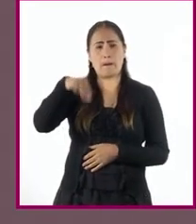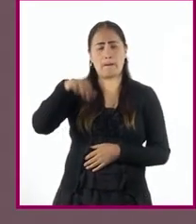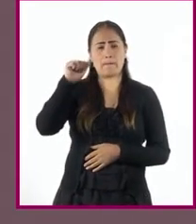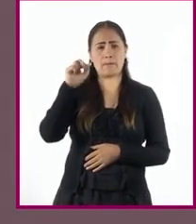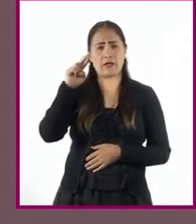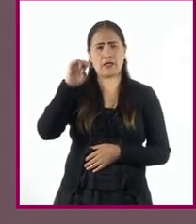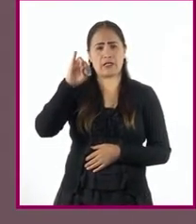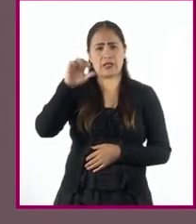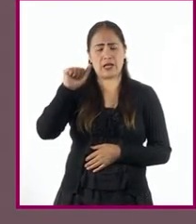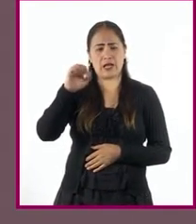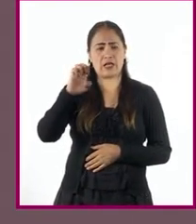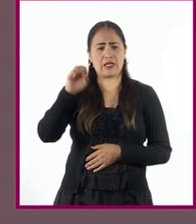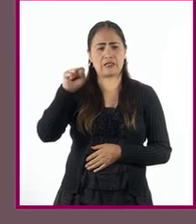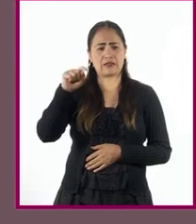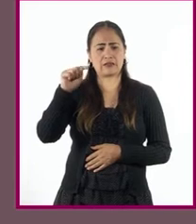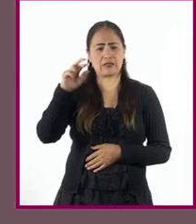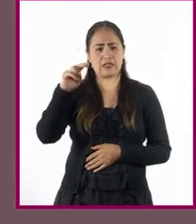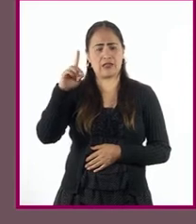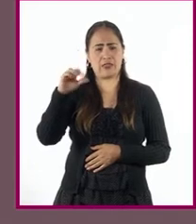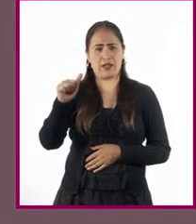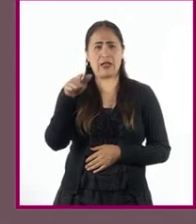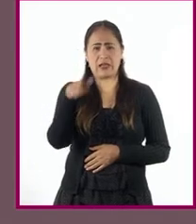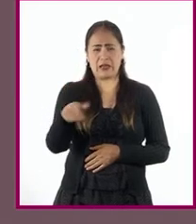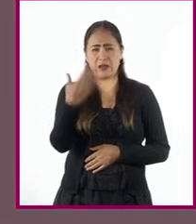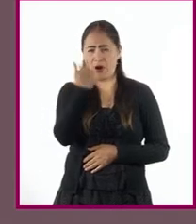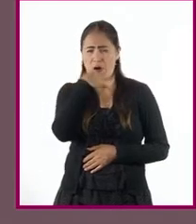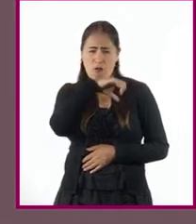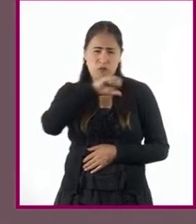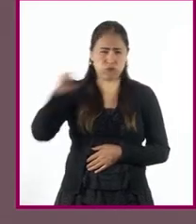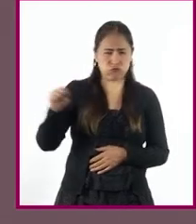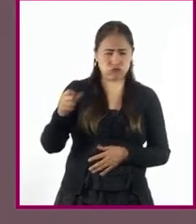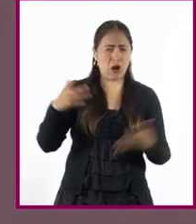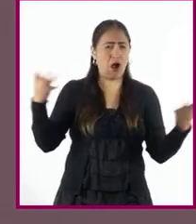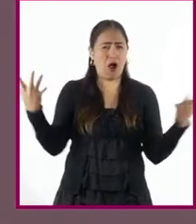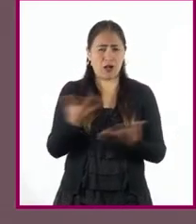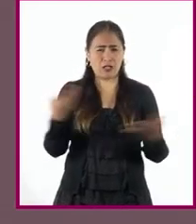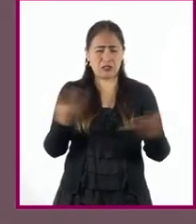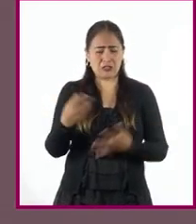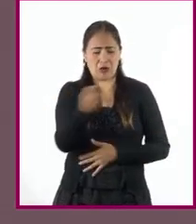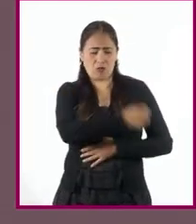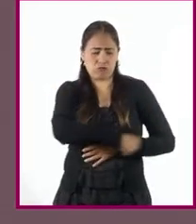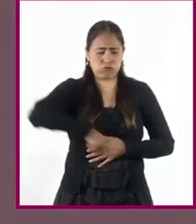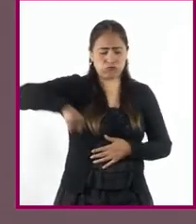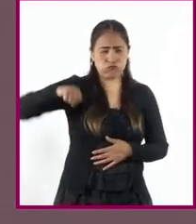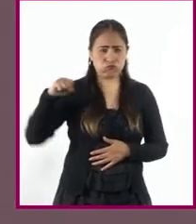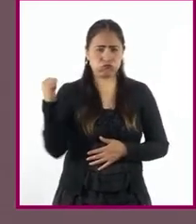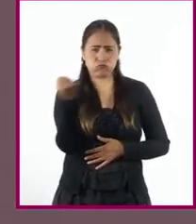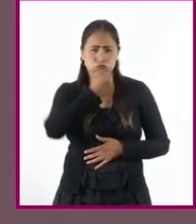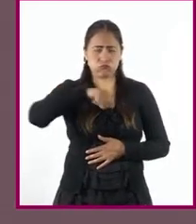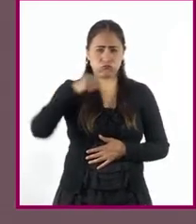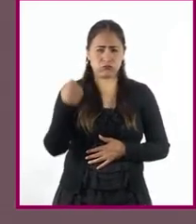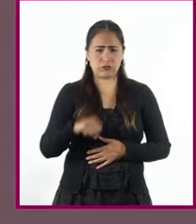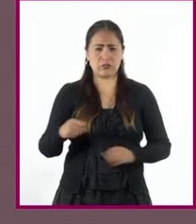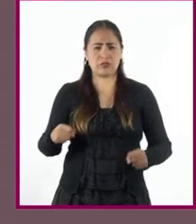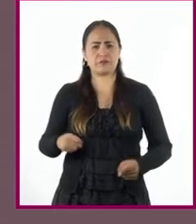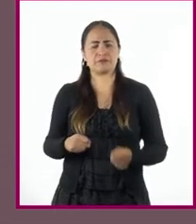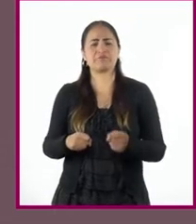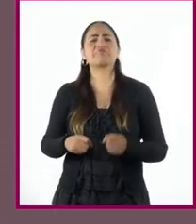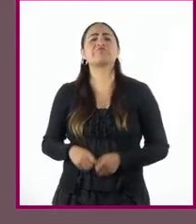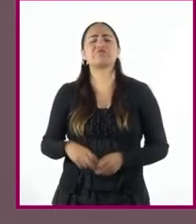de Estrada, haciendo maravillosos y azareños hechos con una espada y una rodela en las manos,